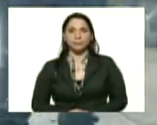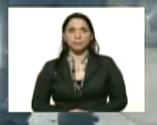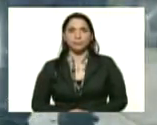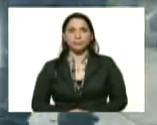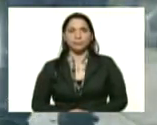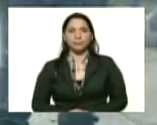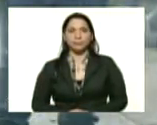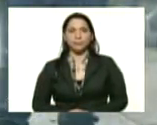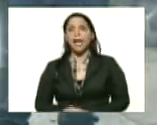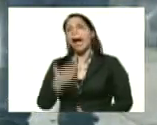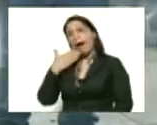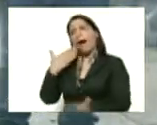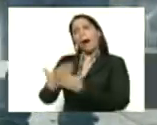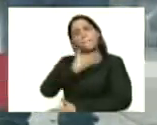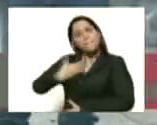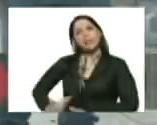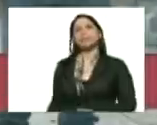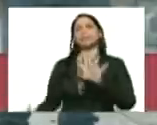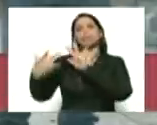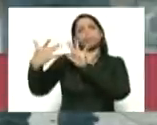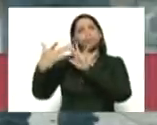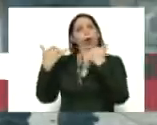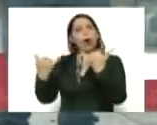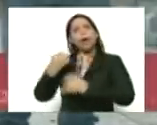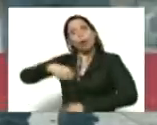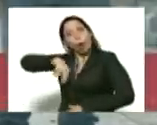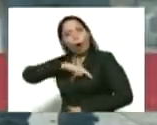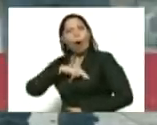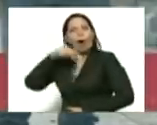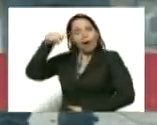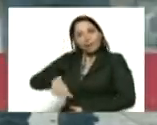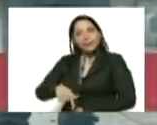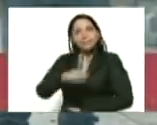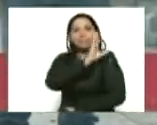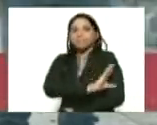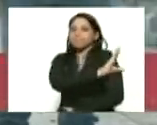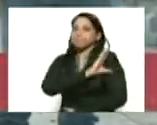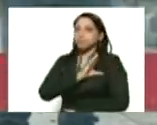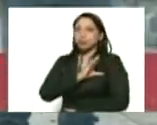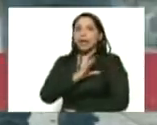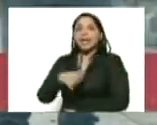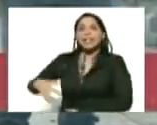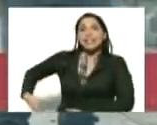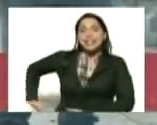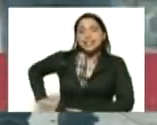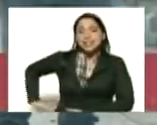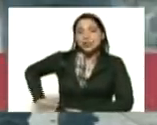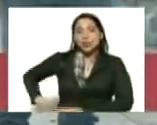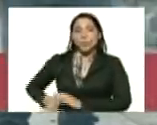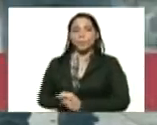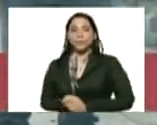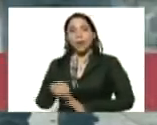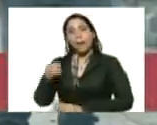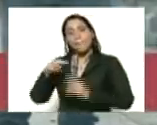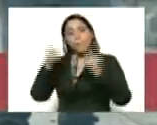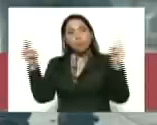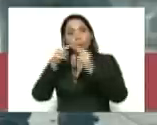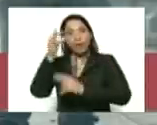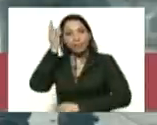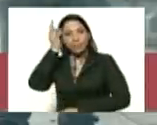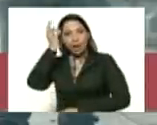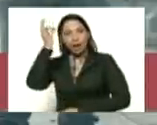gracias presidente bueno aquí estamos en la clínica del riñón de Puerto Cabello